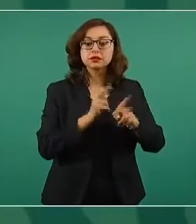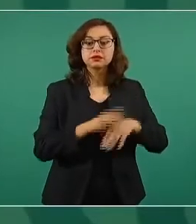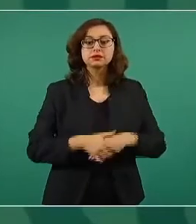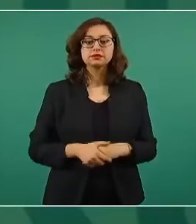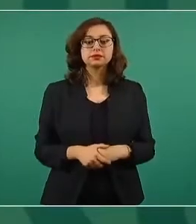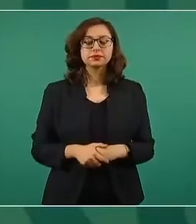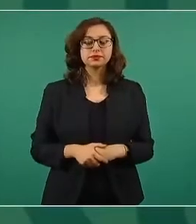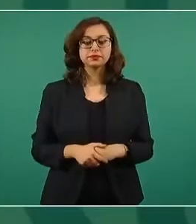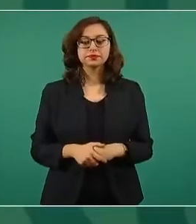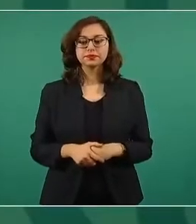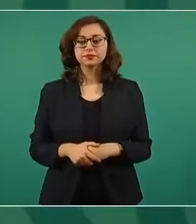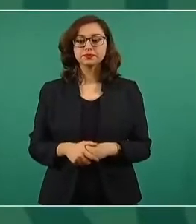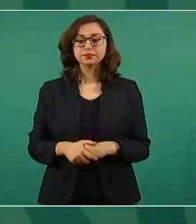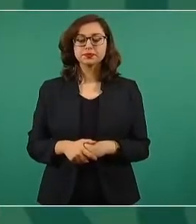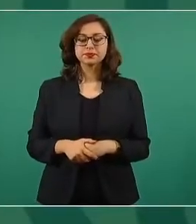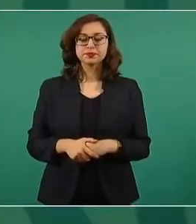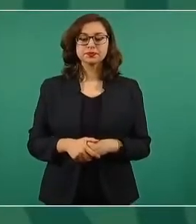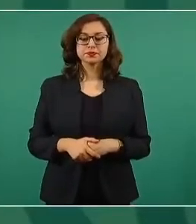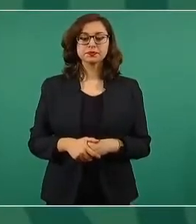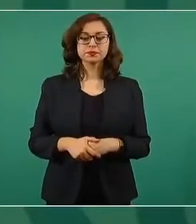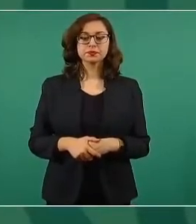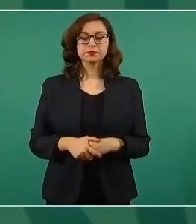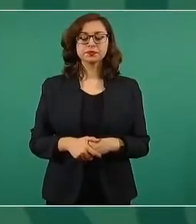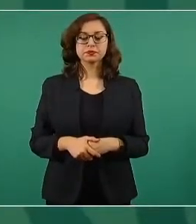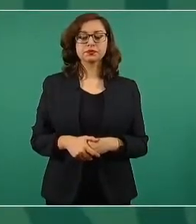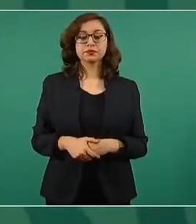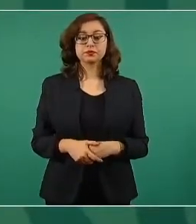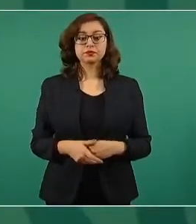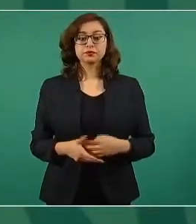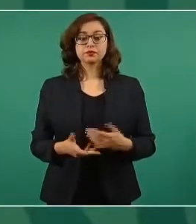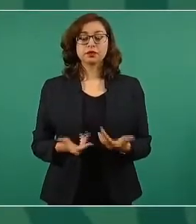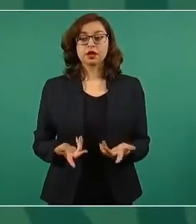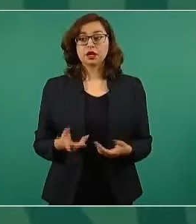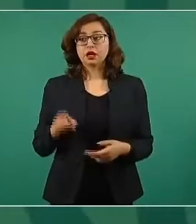como son 11,